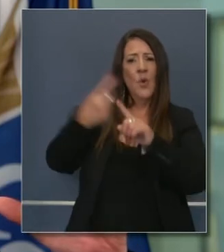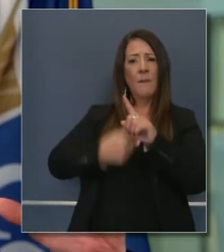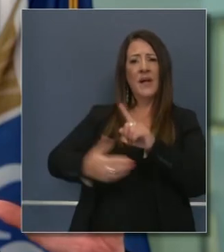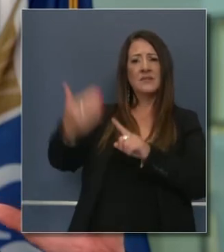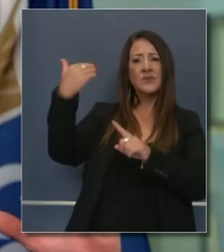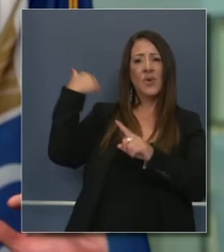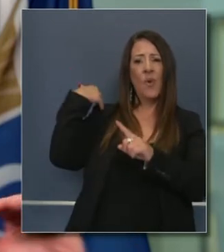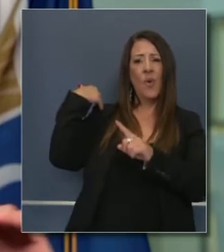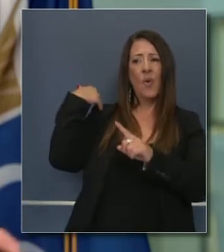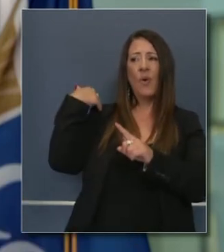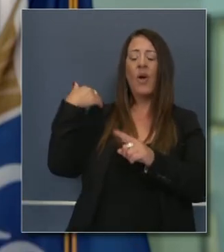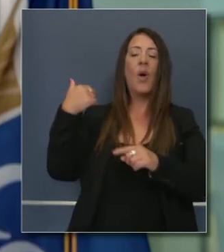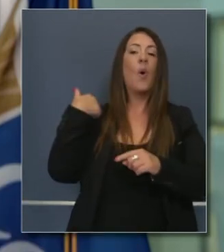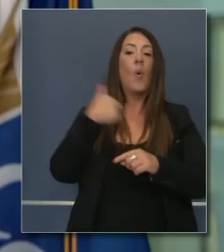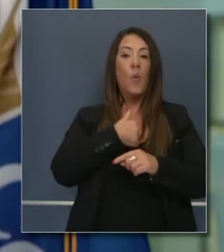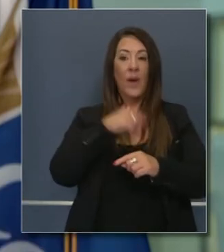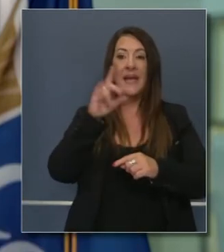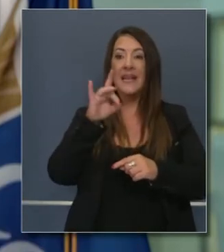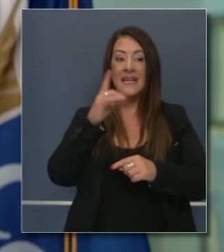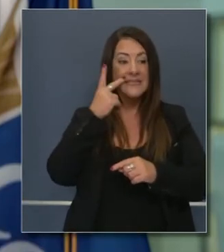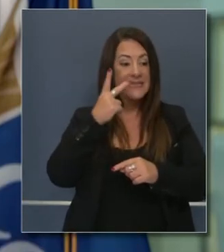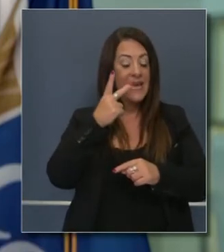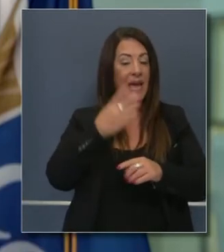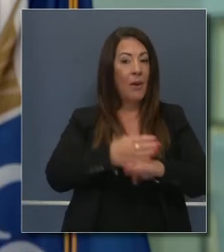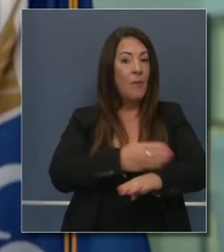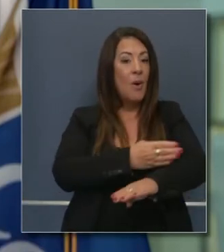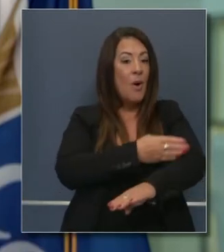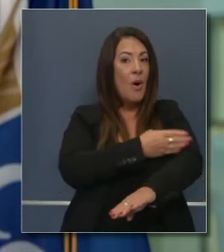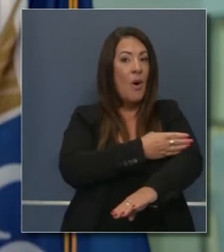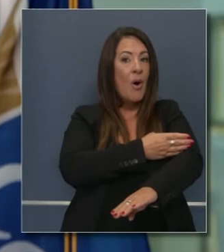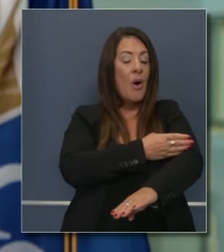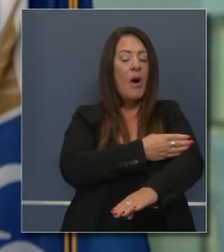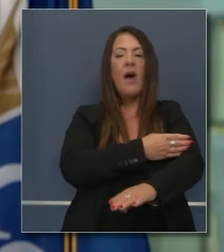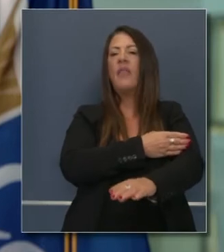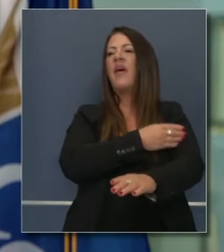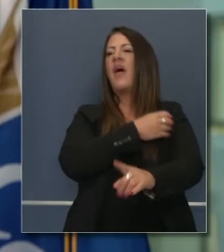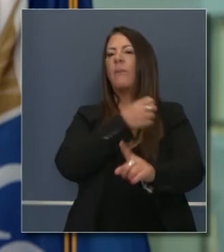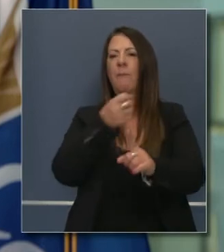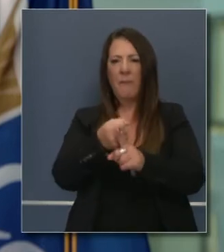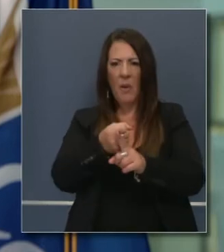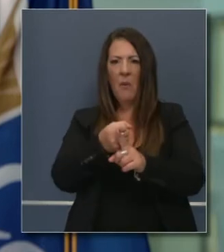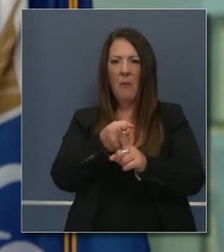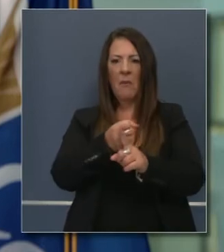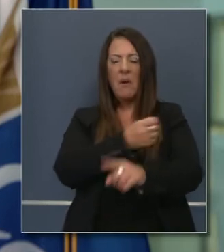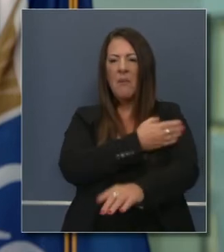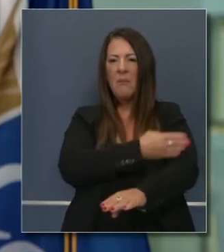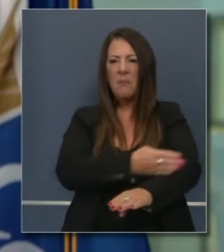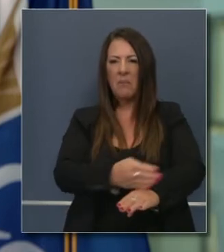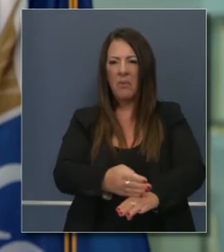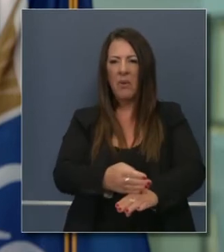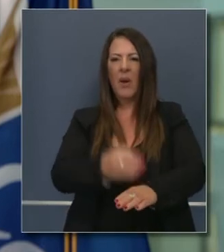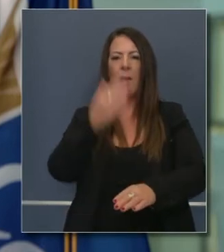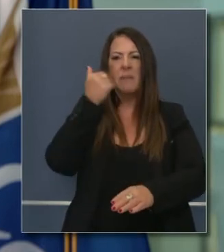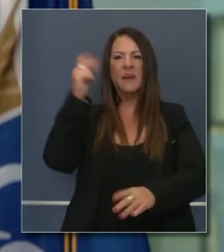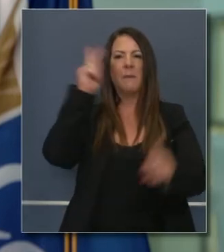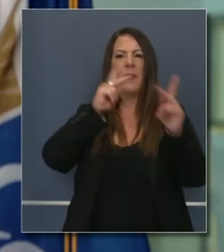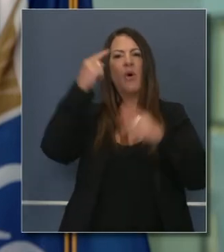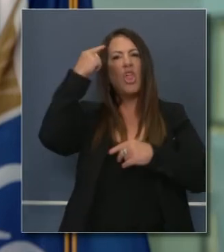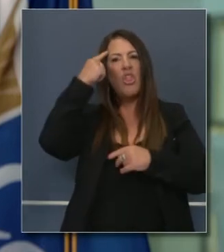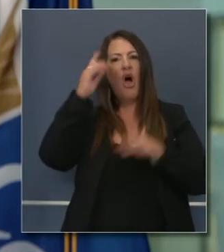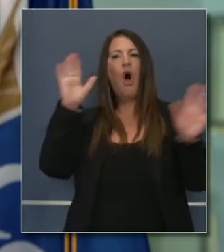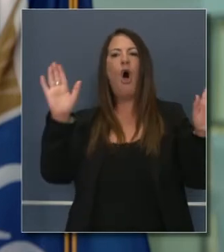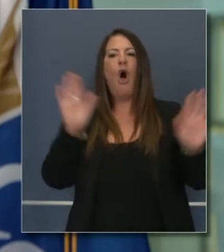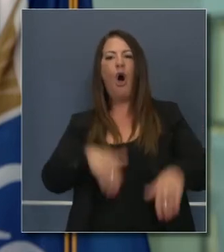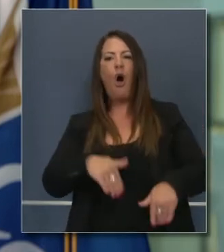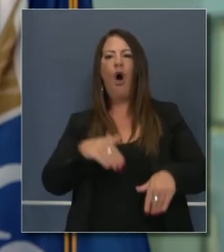Empezamos a ver progreso a través de un periodo extendido de tiempo y lamentablemente la gente dirá, bueno, parece que ya